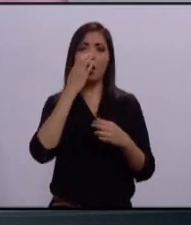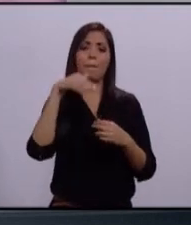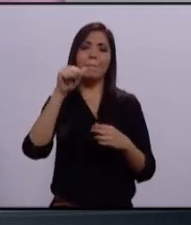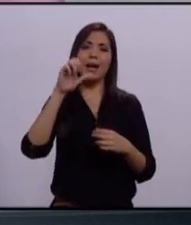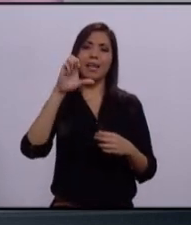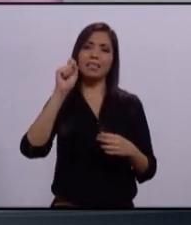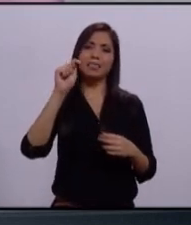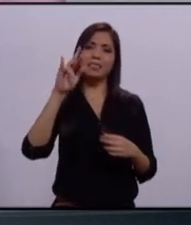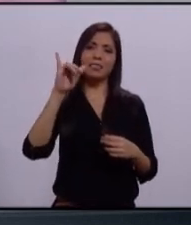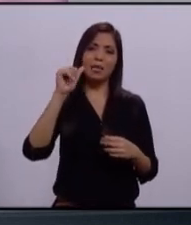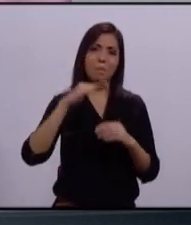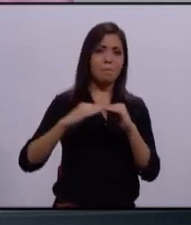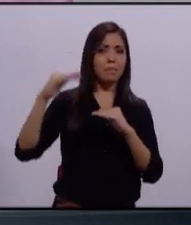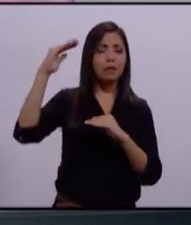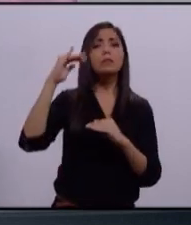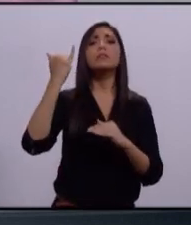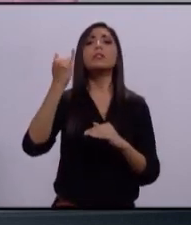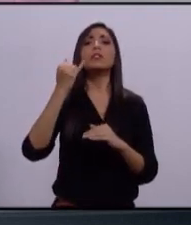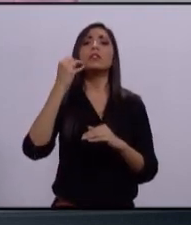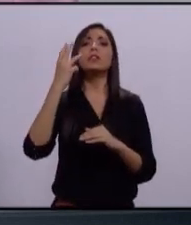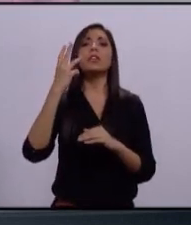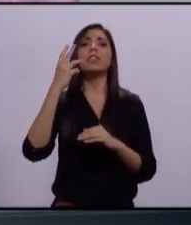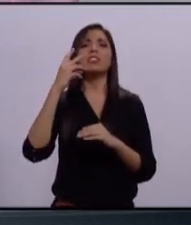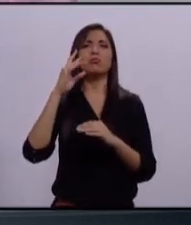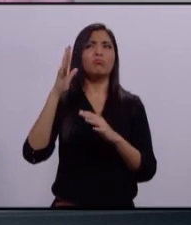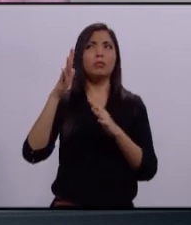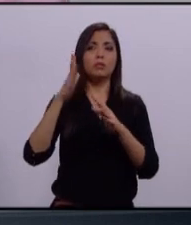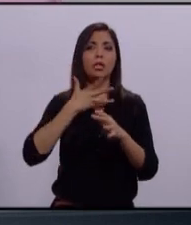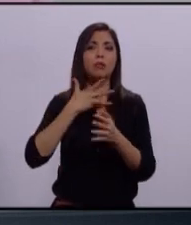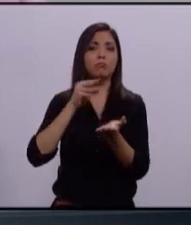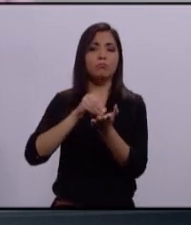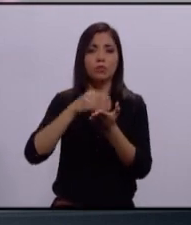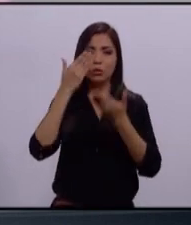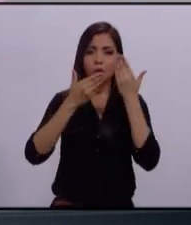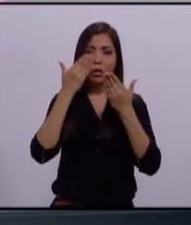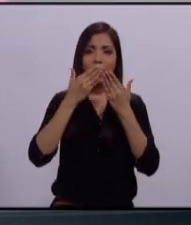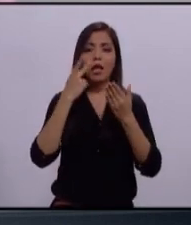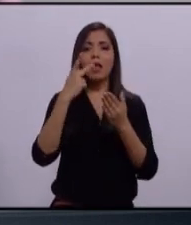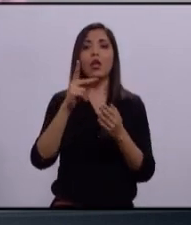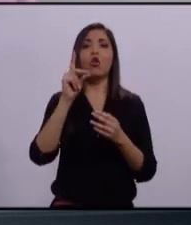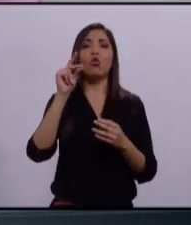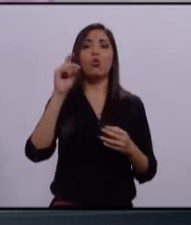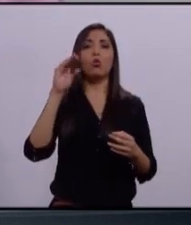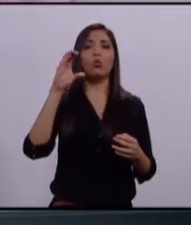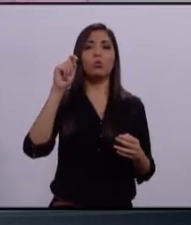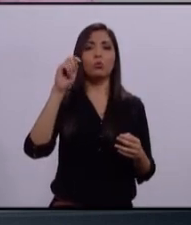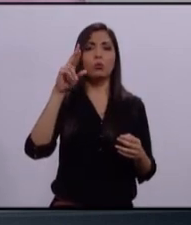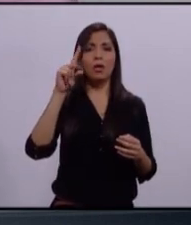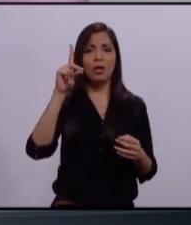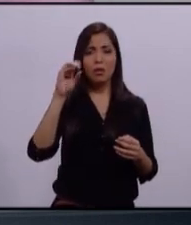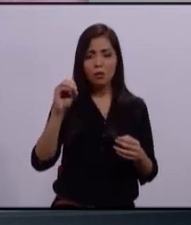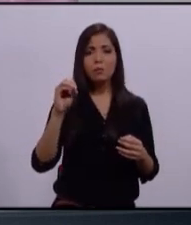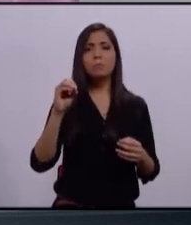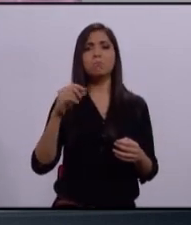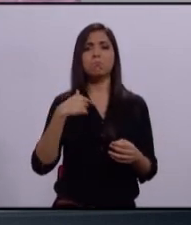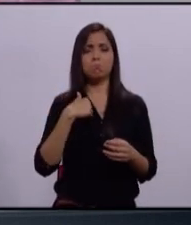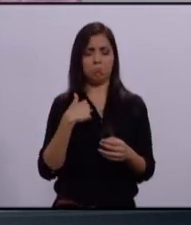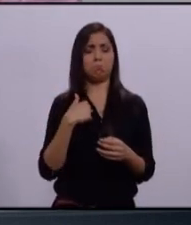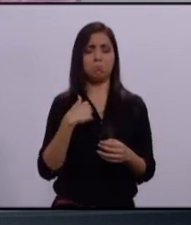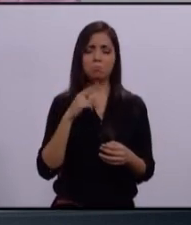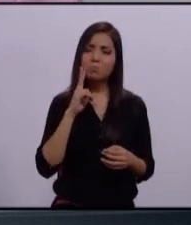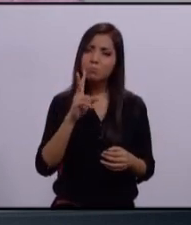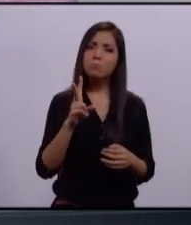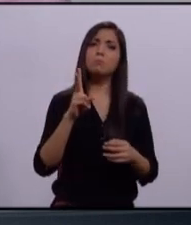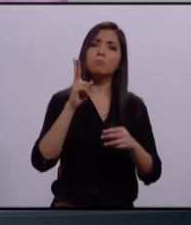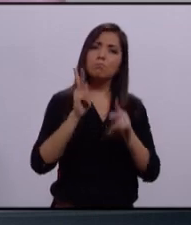Tengo dos cuatrimestres en doctorado en educación. Y bueno, venimos observando, venimos platicando con la